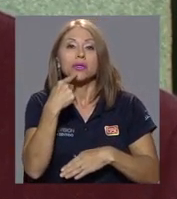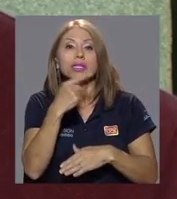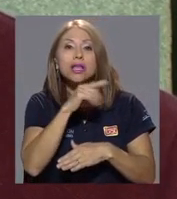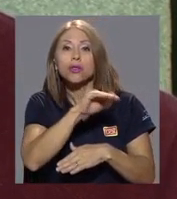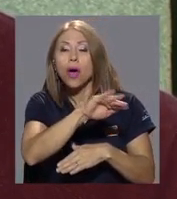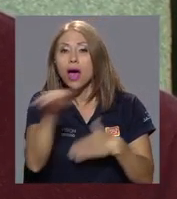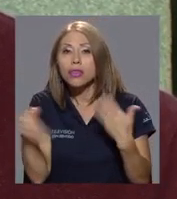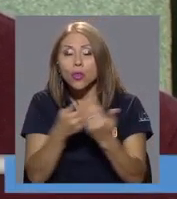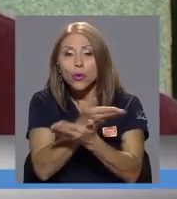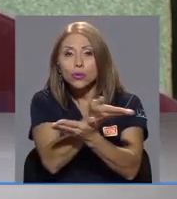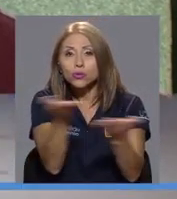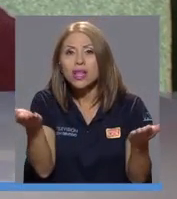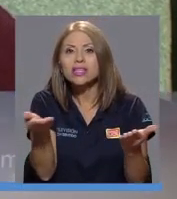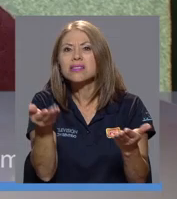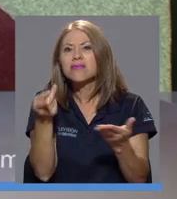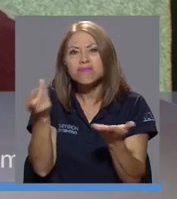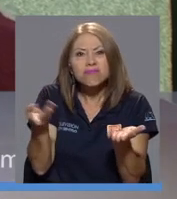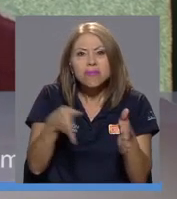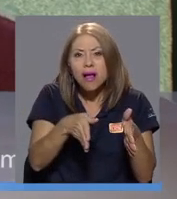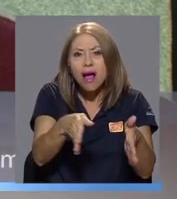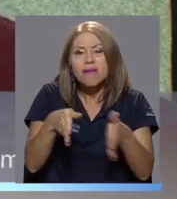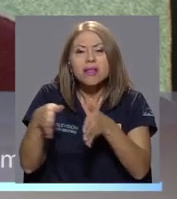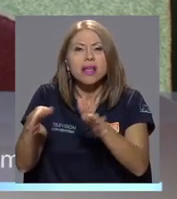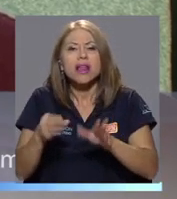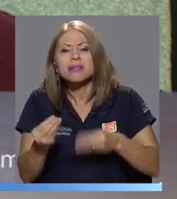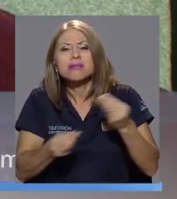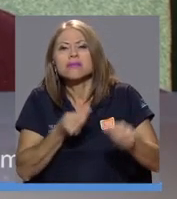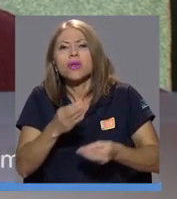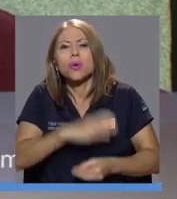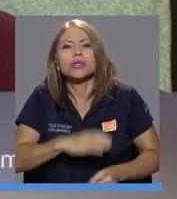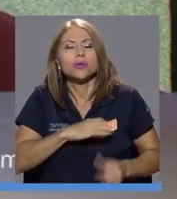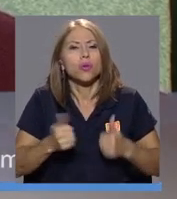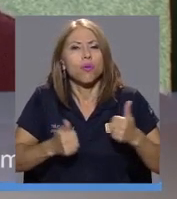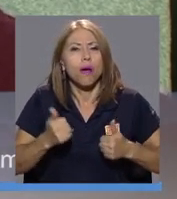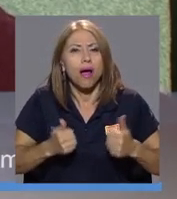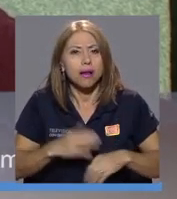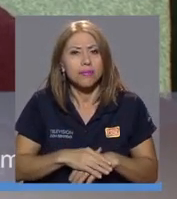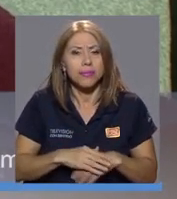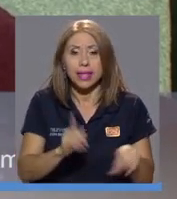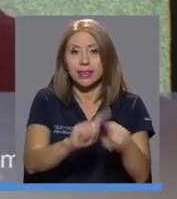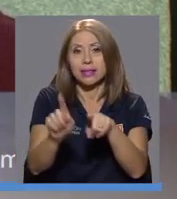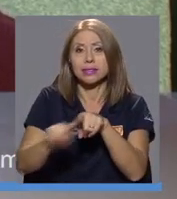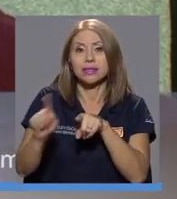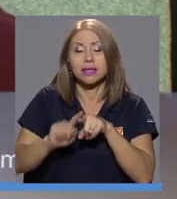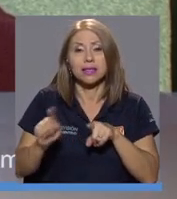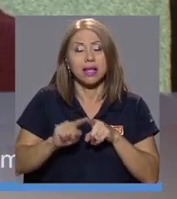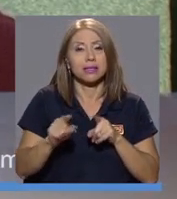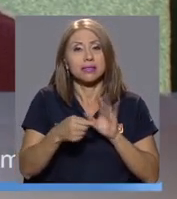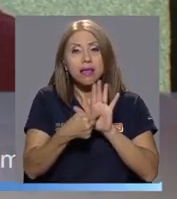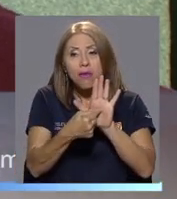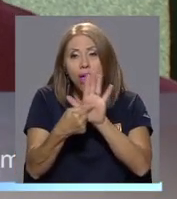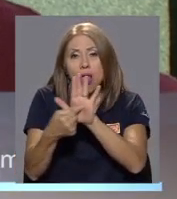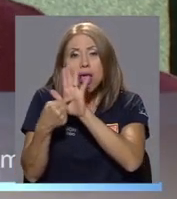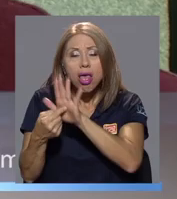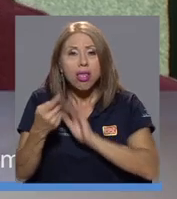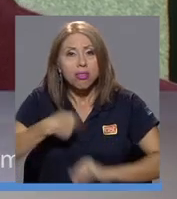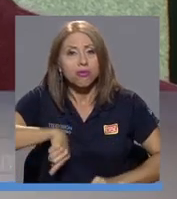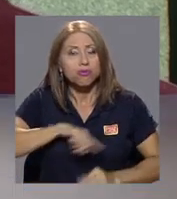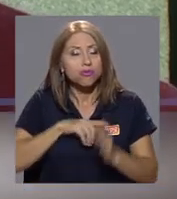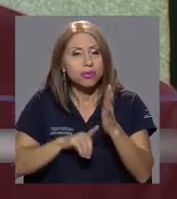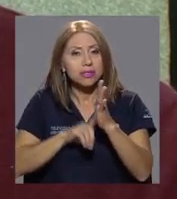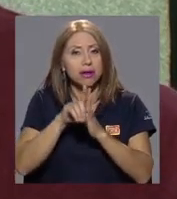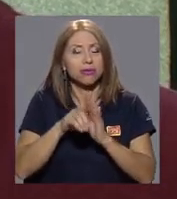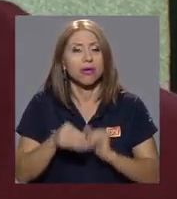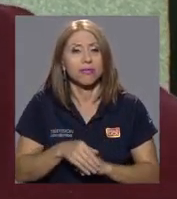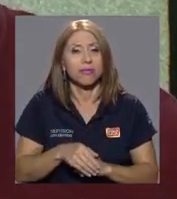en qué condición se encuentran las carreteras, los distintos indicadores que nosotros hemos desarrollado, cómo esa